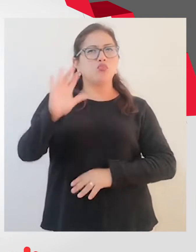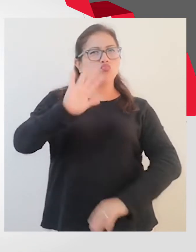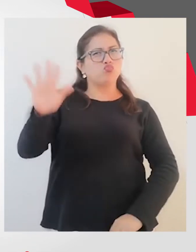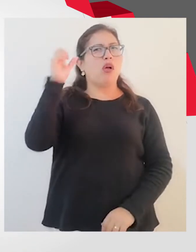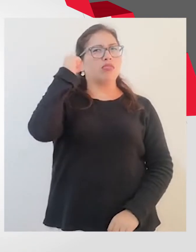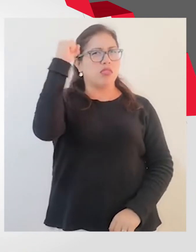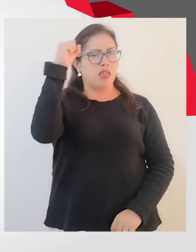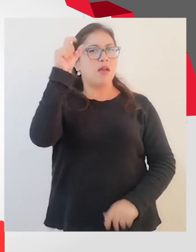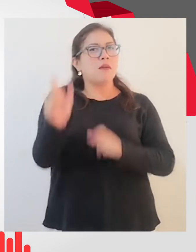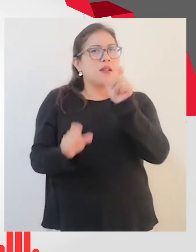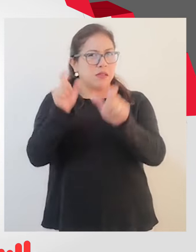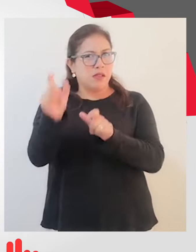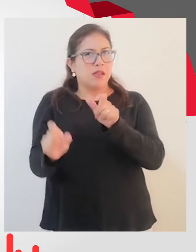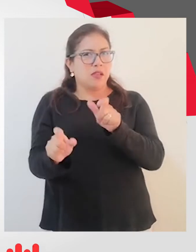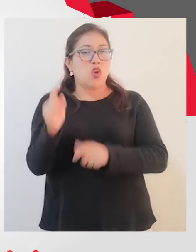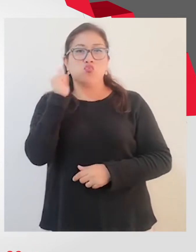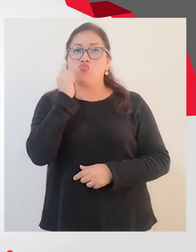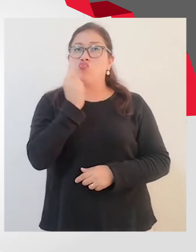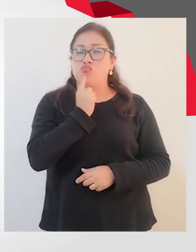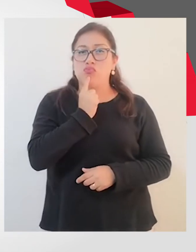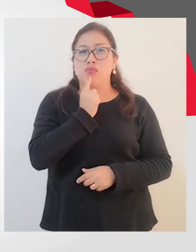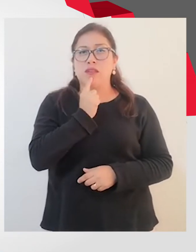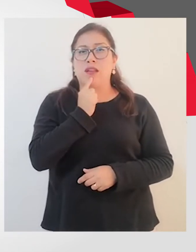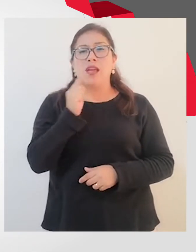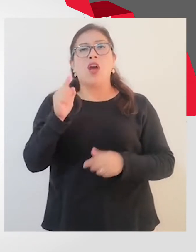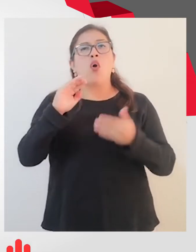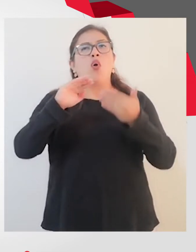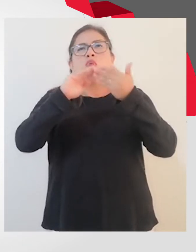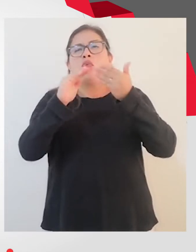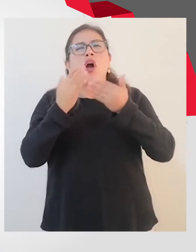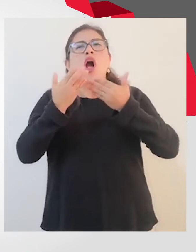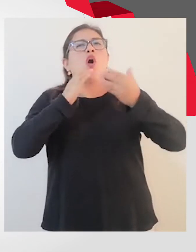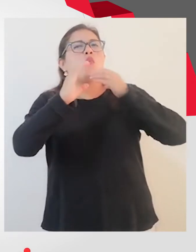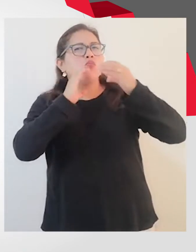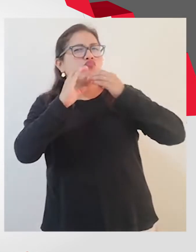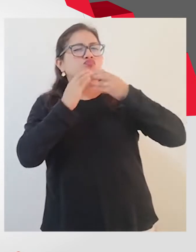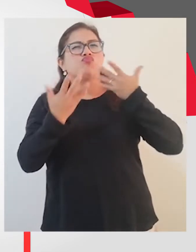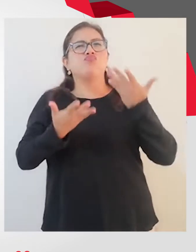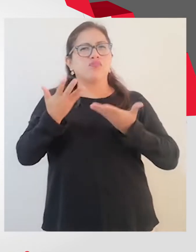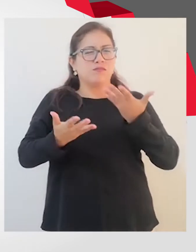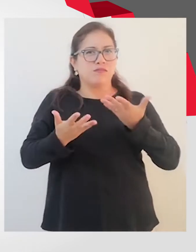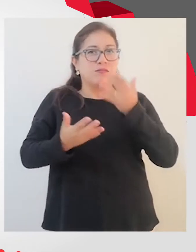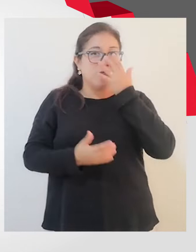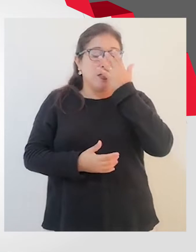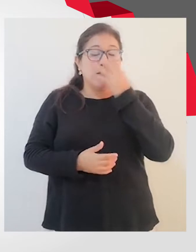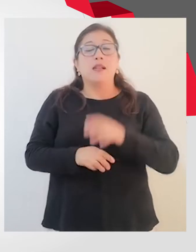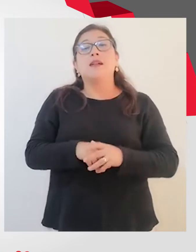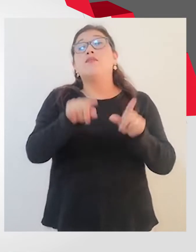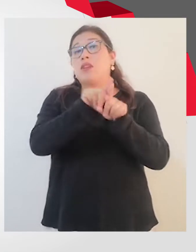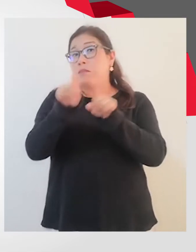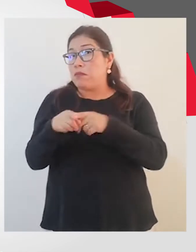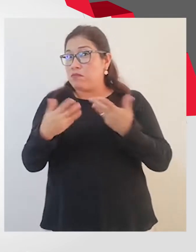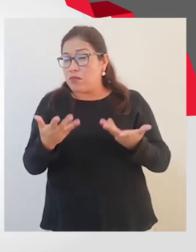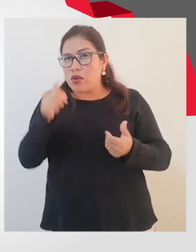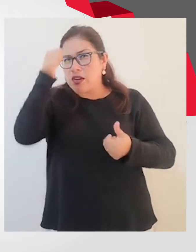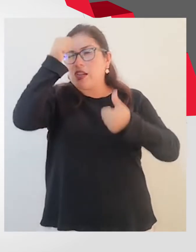el derecho que tienen las personas con discapacidad auditiva a la comunicación. Y una cosa que hay